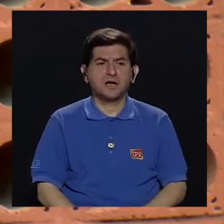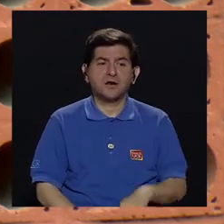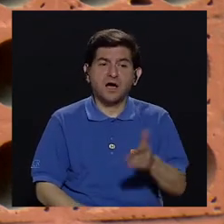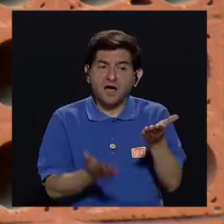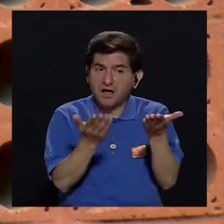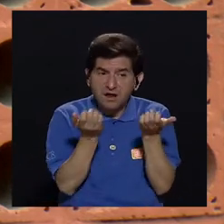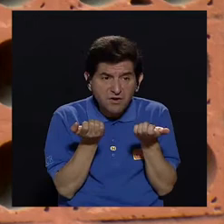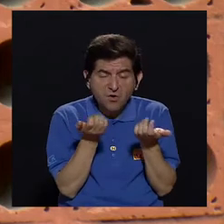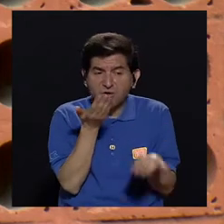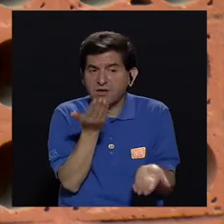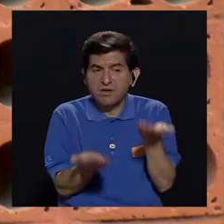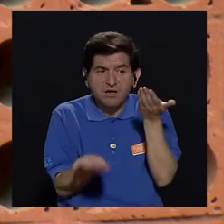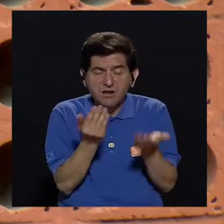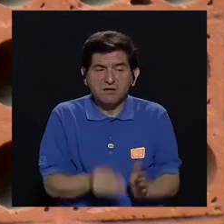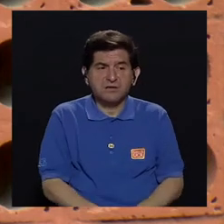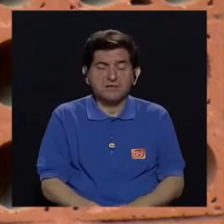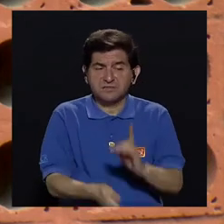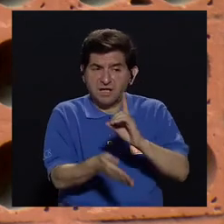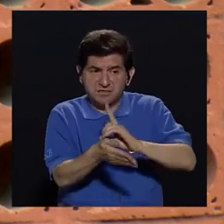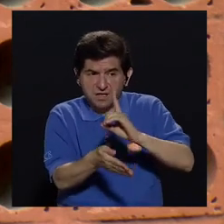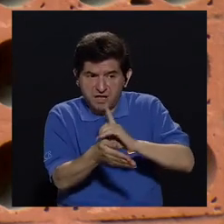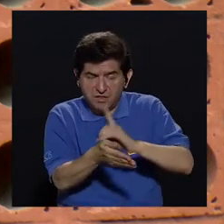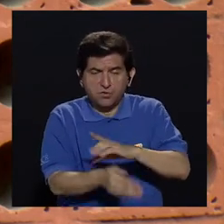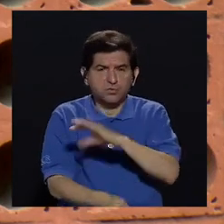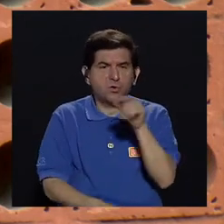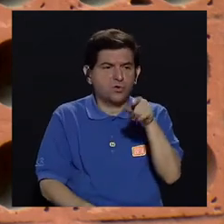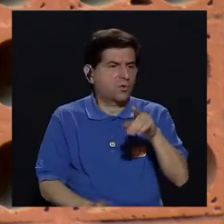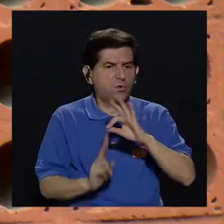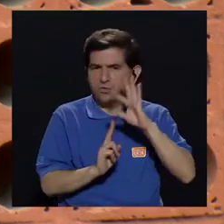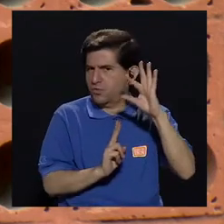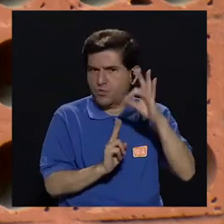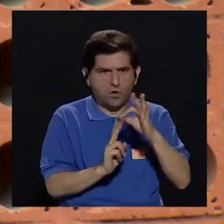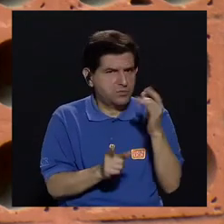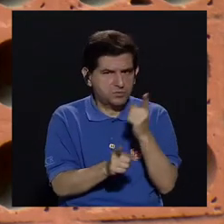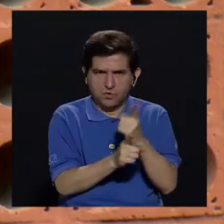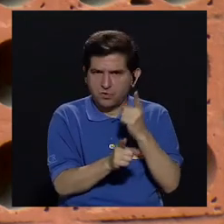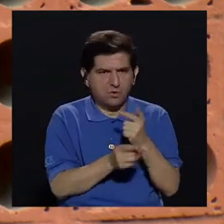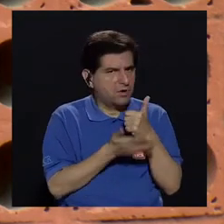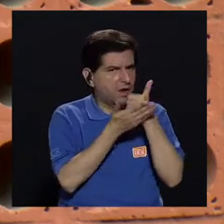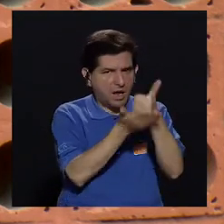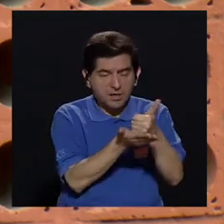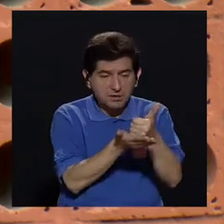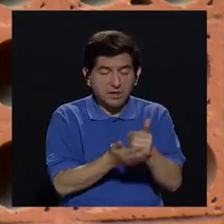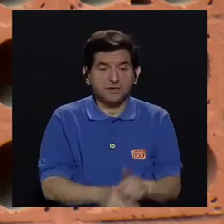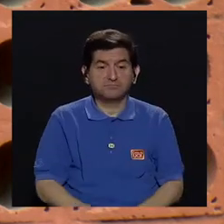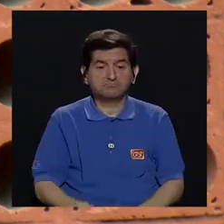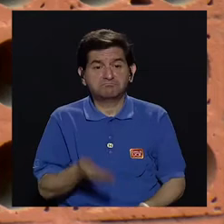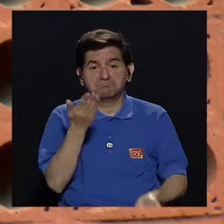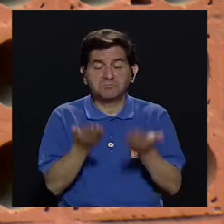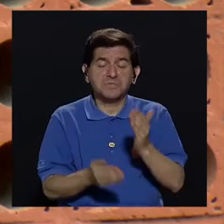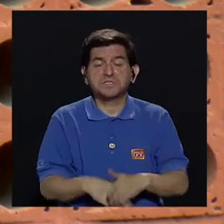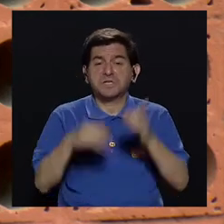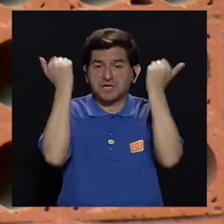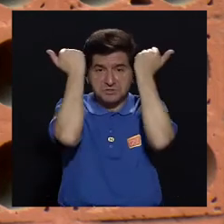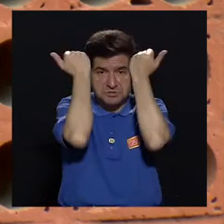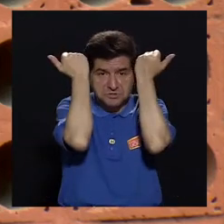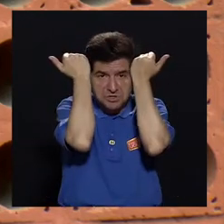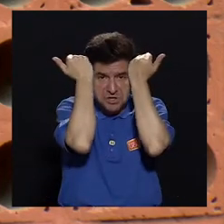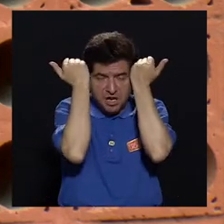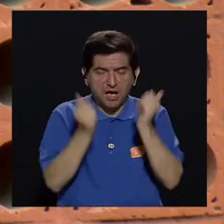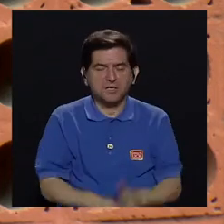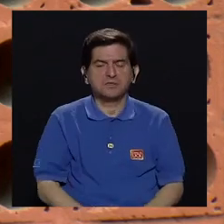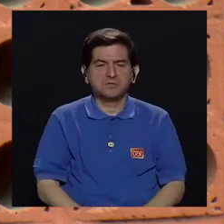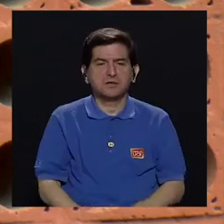como les decía, si no quieren ir donde un médico o si el médico no es la alternativa que les está ayudando, pues entonces un